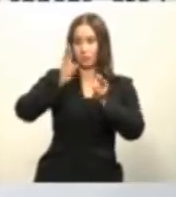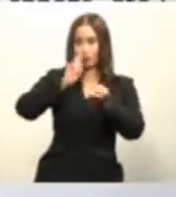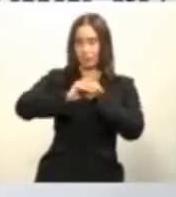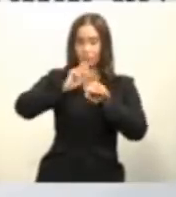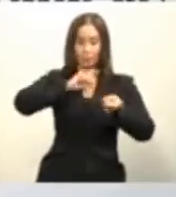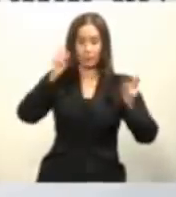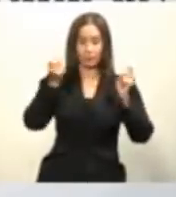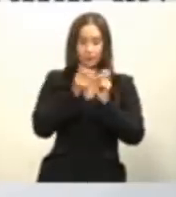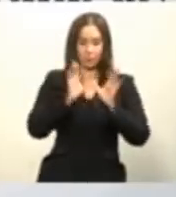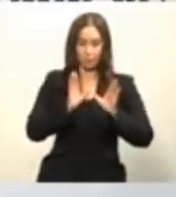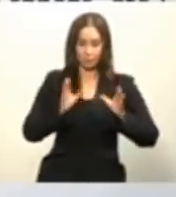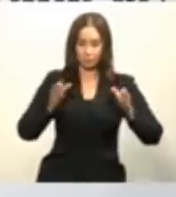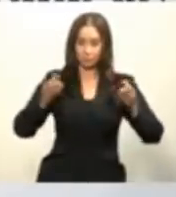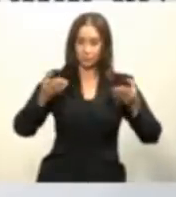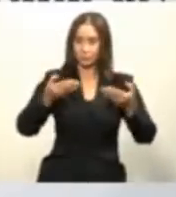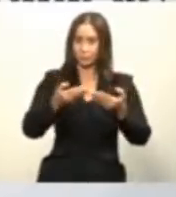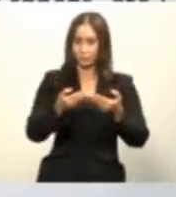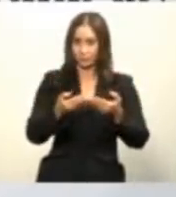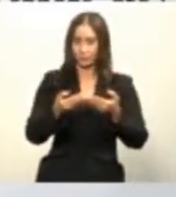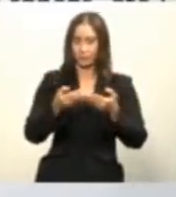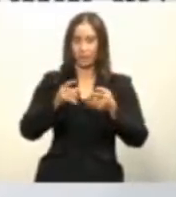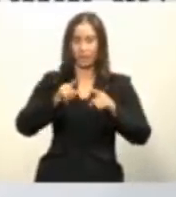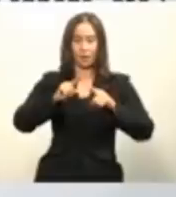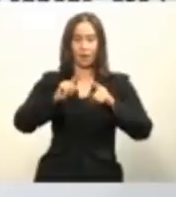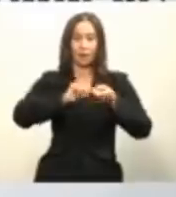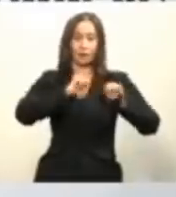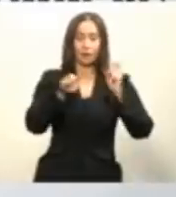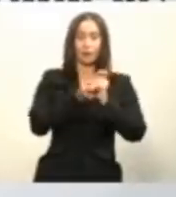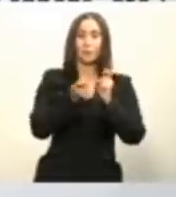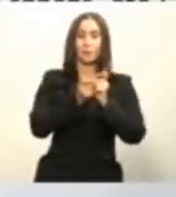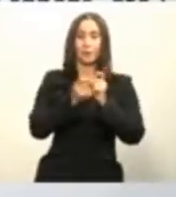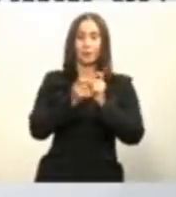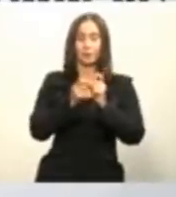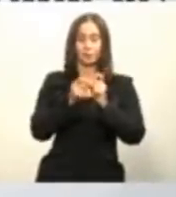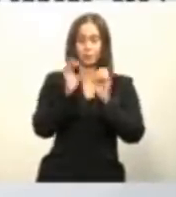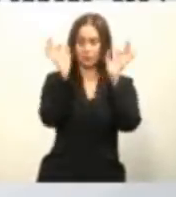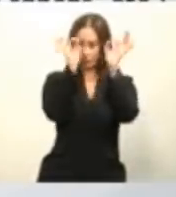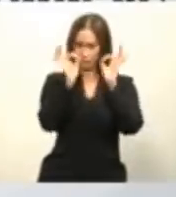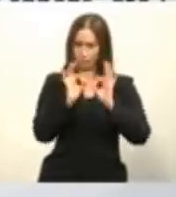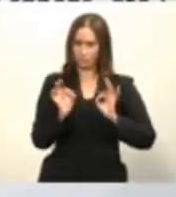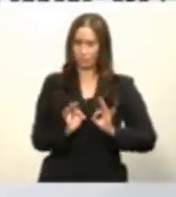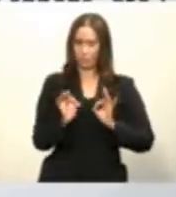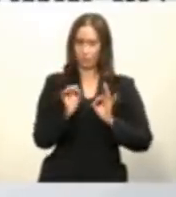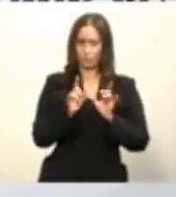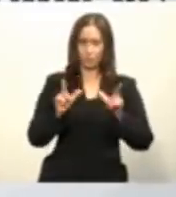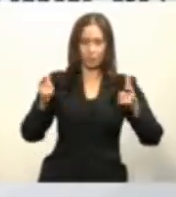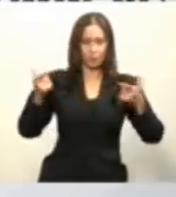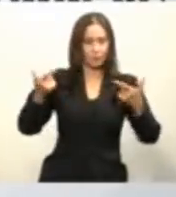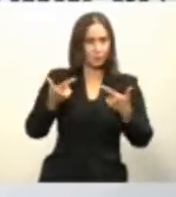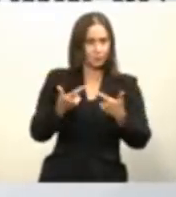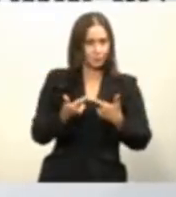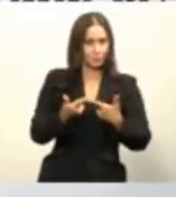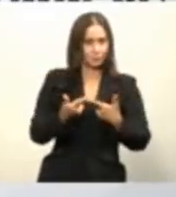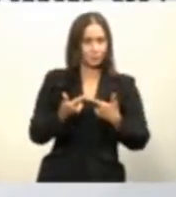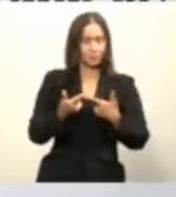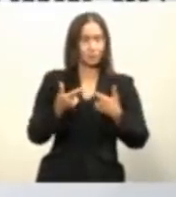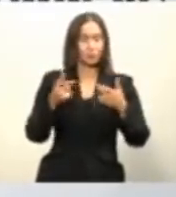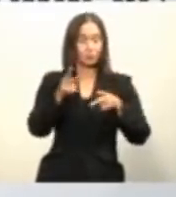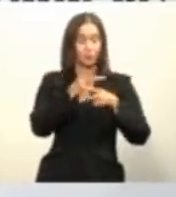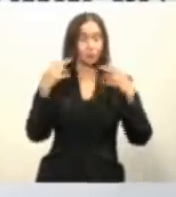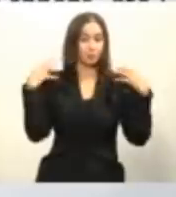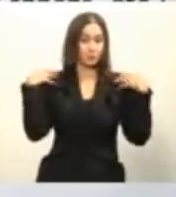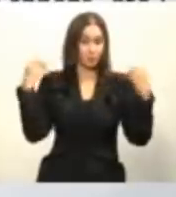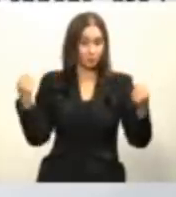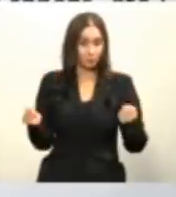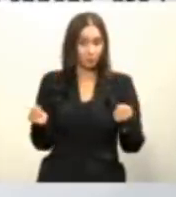a la familia cambiando el perfil de los barrios de los principales centros urbanos incluyendo una regeneración urbana para la salud seguridad